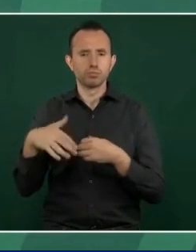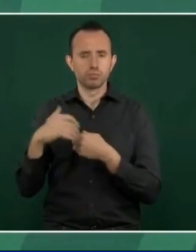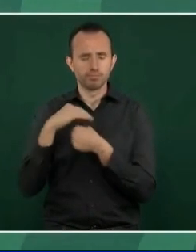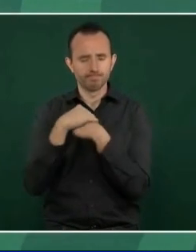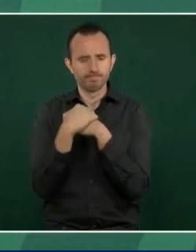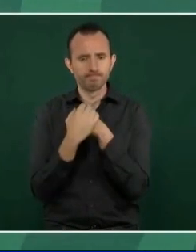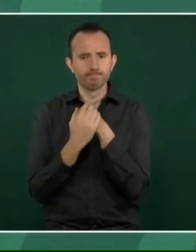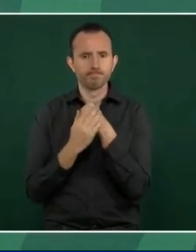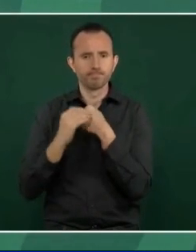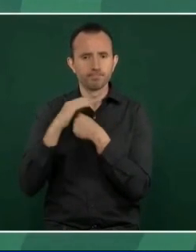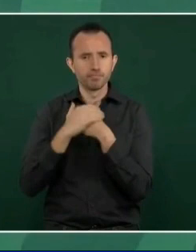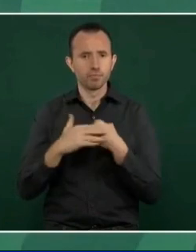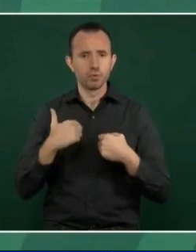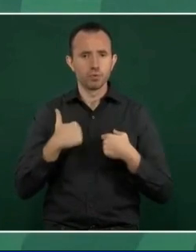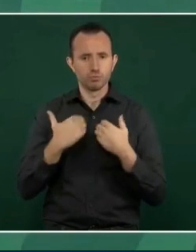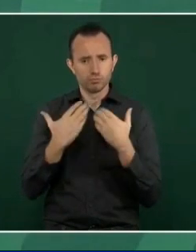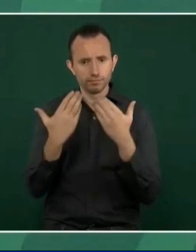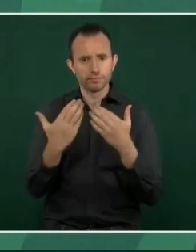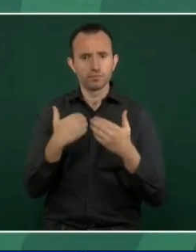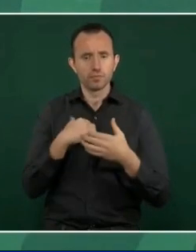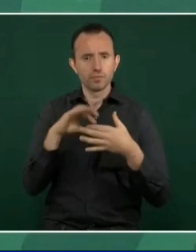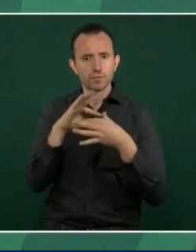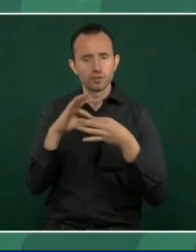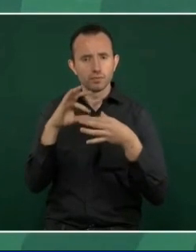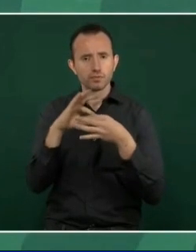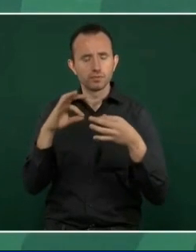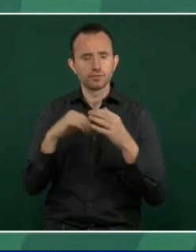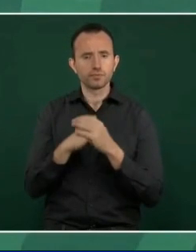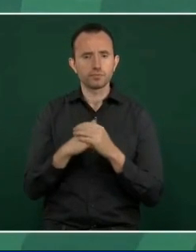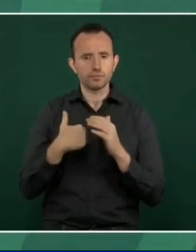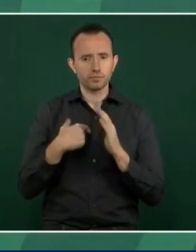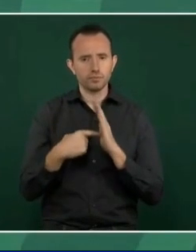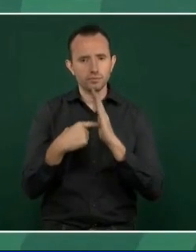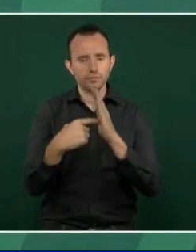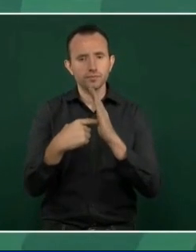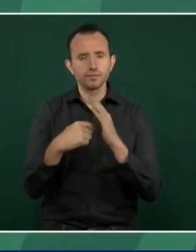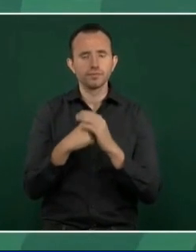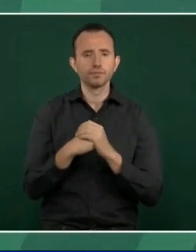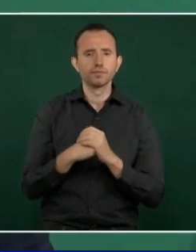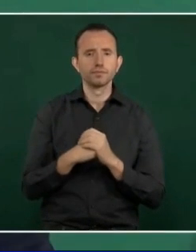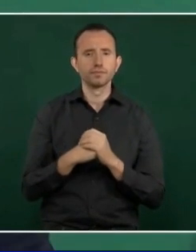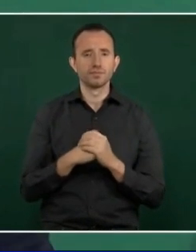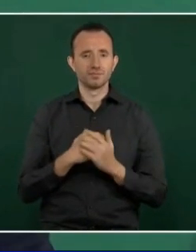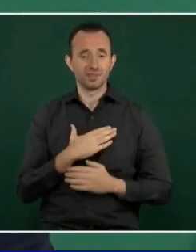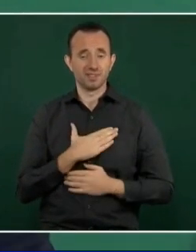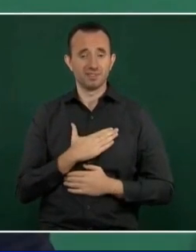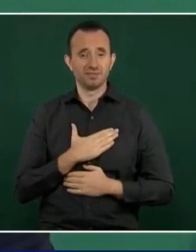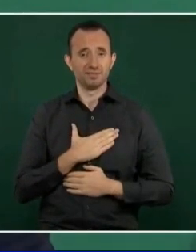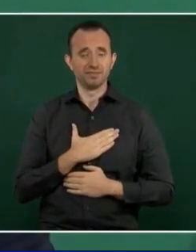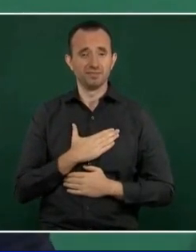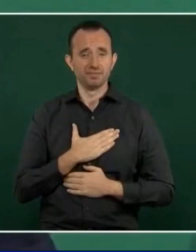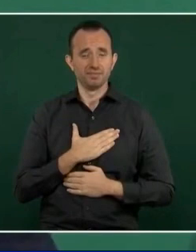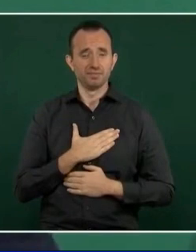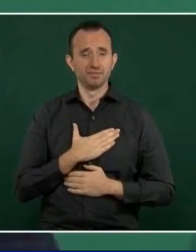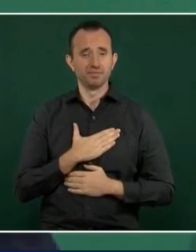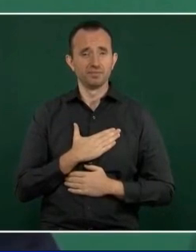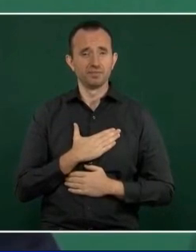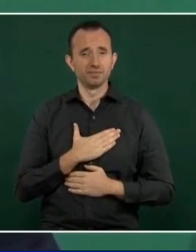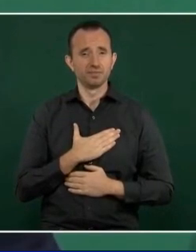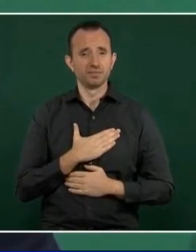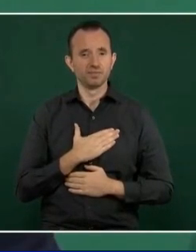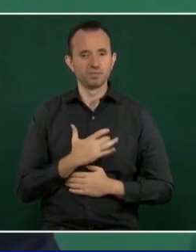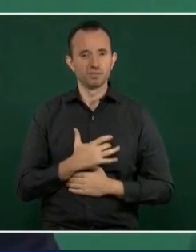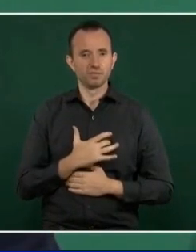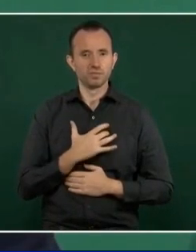mi dolor, mi